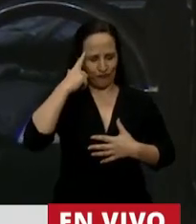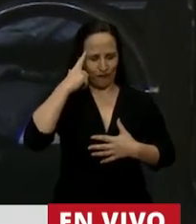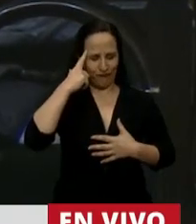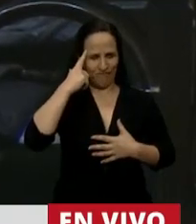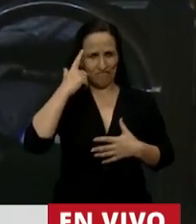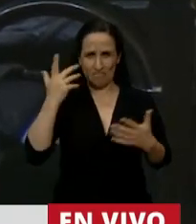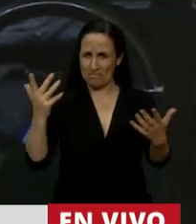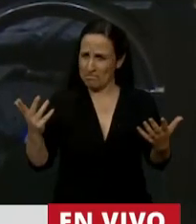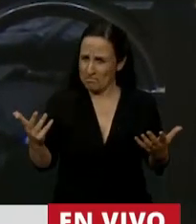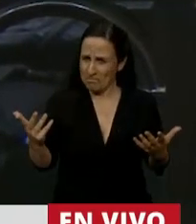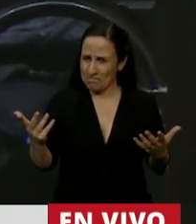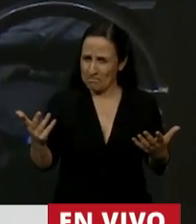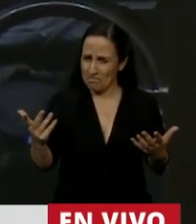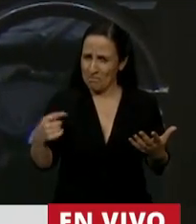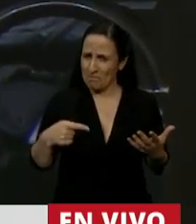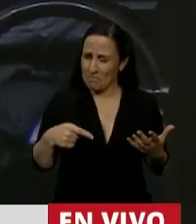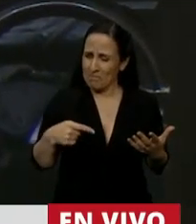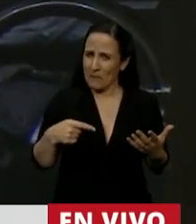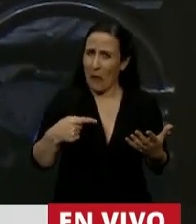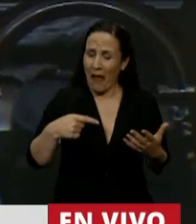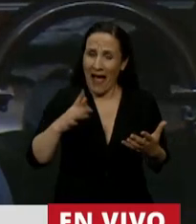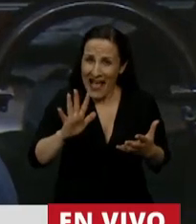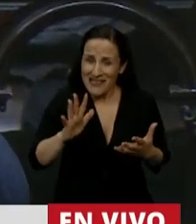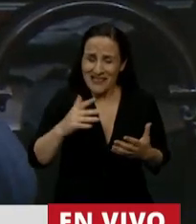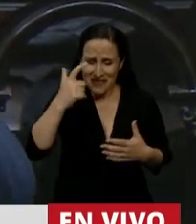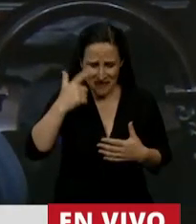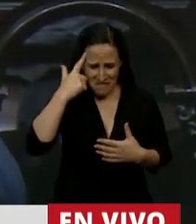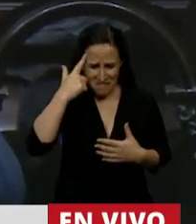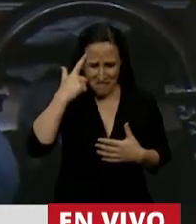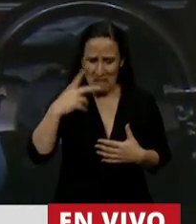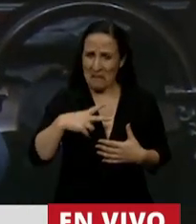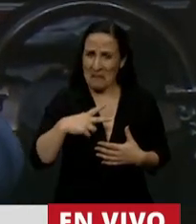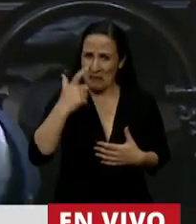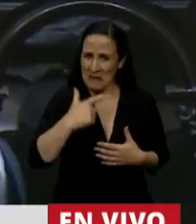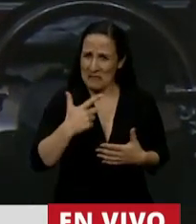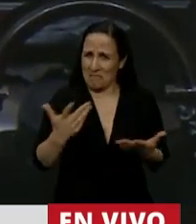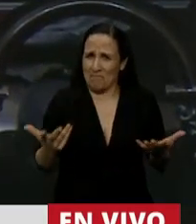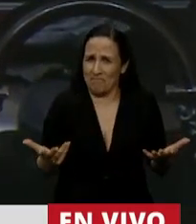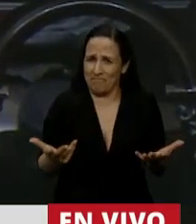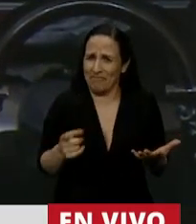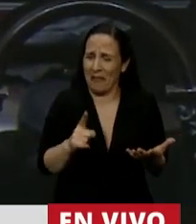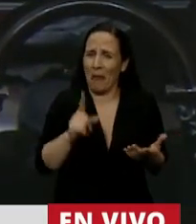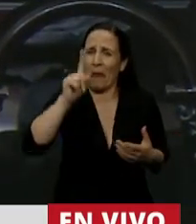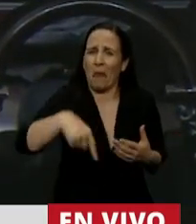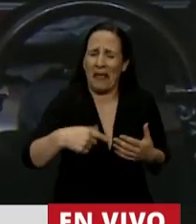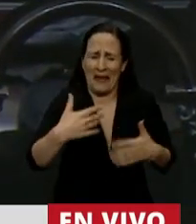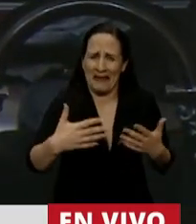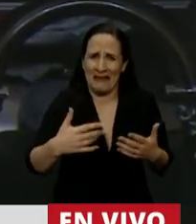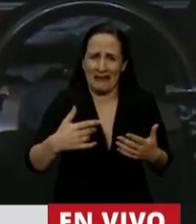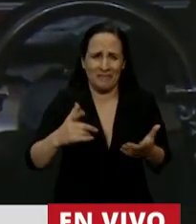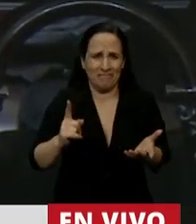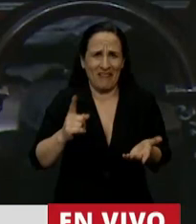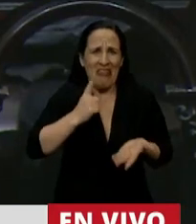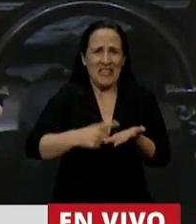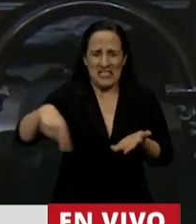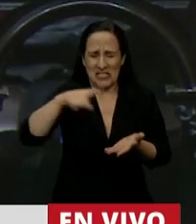creo que produce una colisión que no le da legitimación a la decisión que tomemos